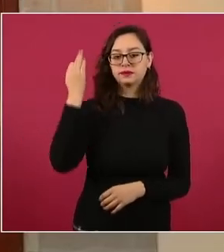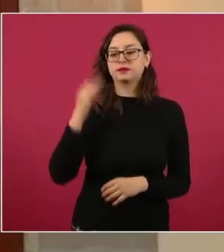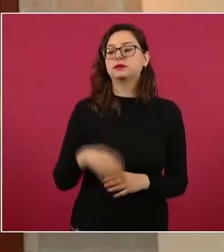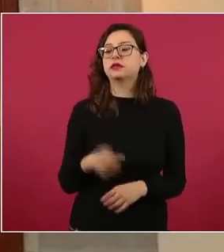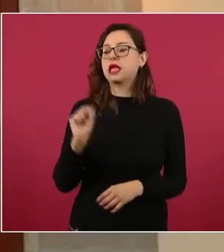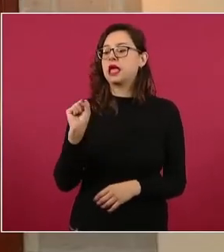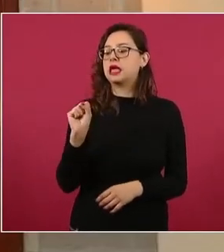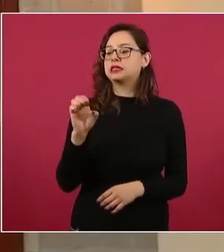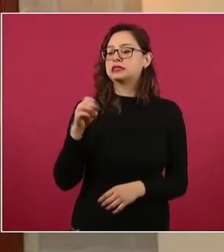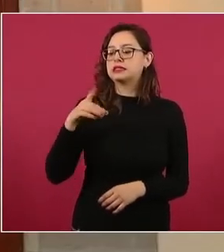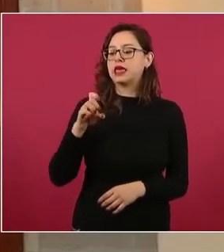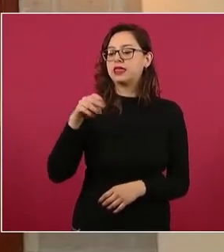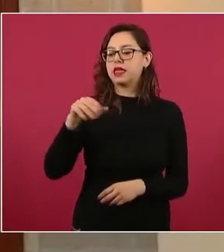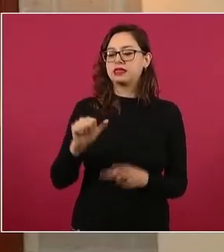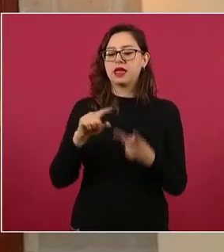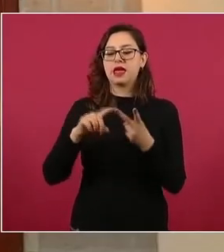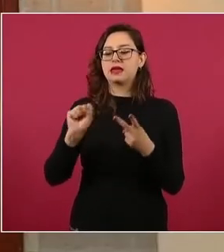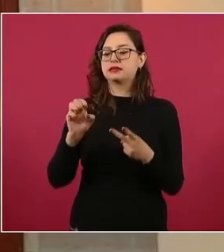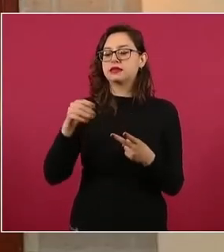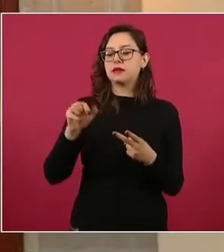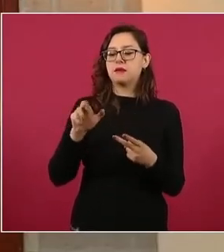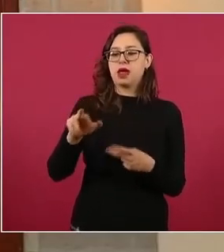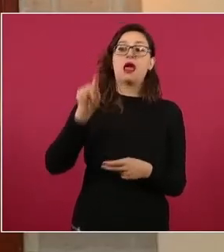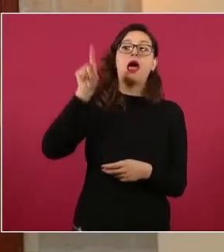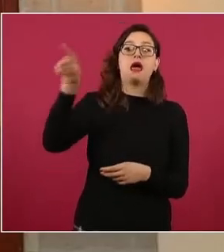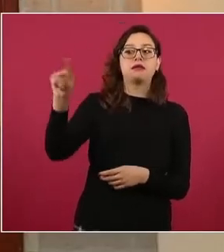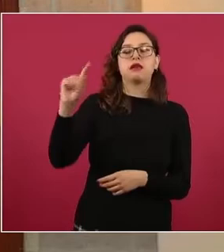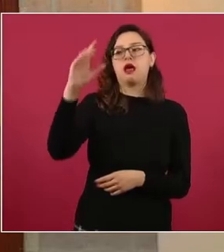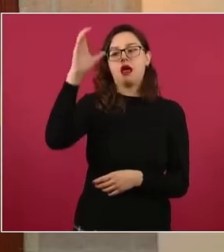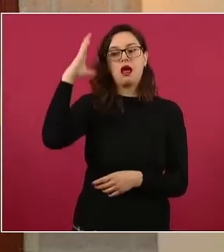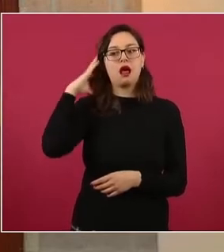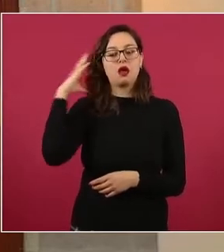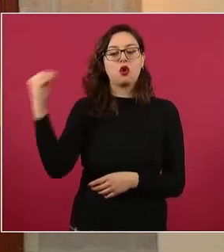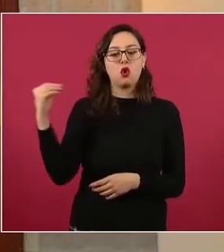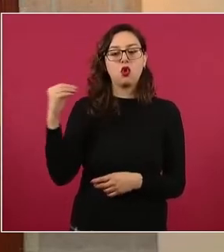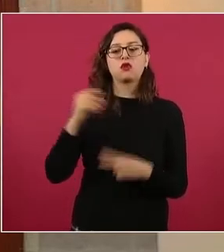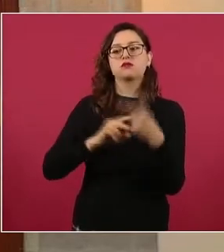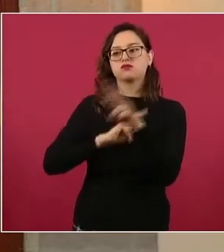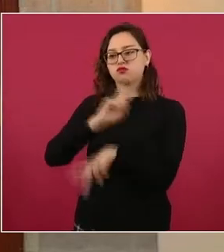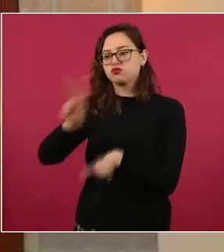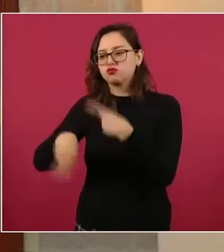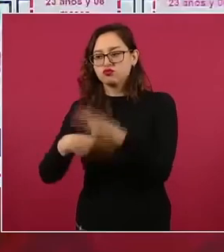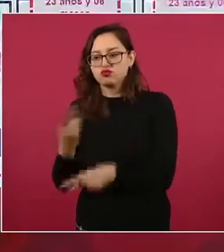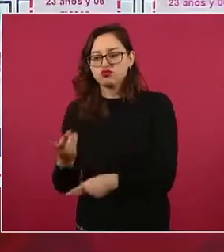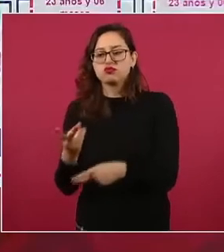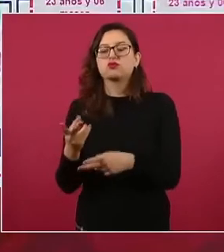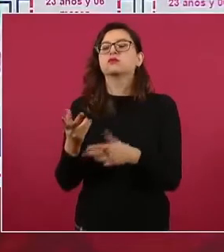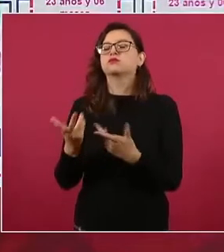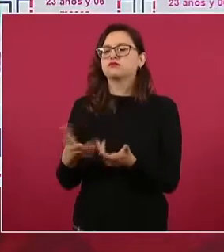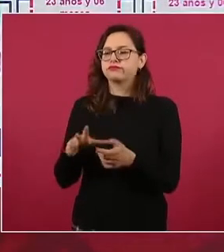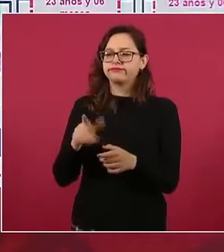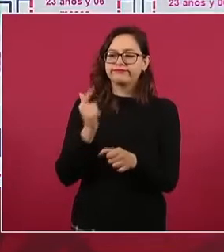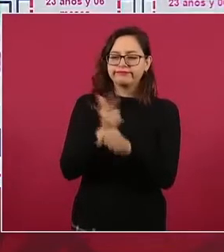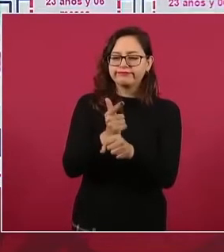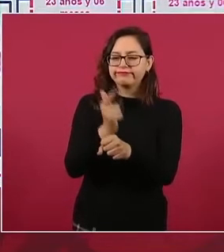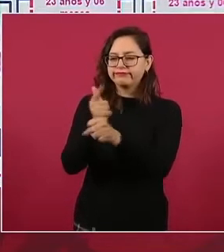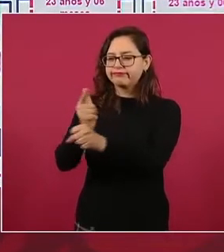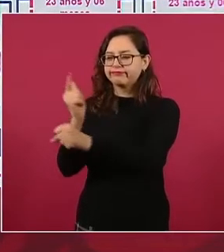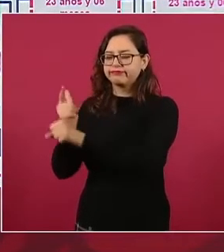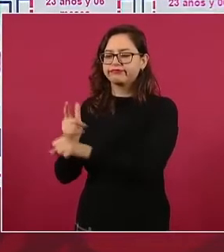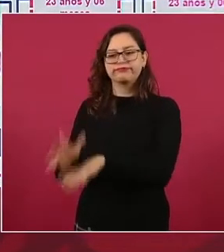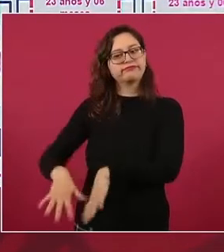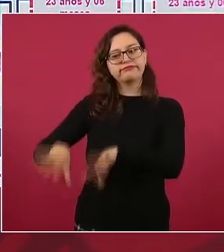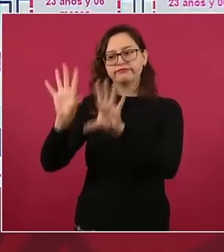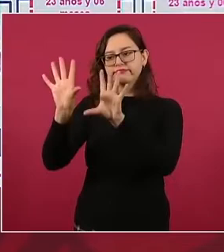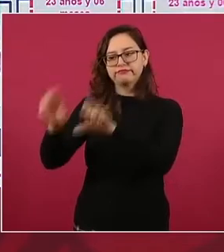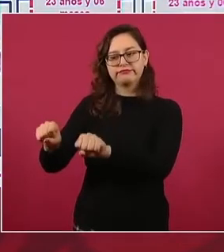Sedena en el despliegue que hay en el estado de Colima y una vez que puso a disposición del Ministerio Público a estos